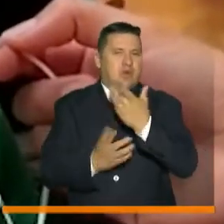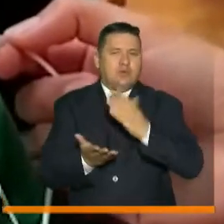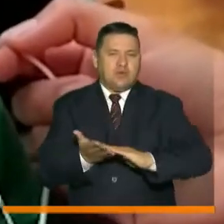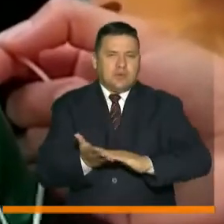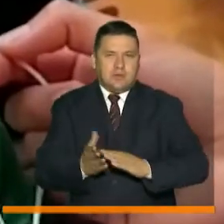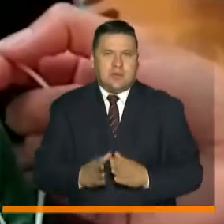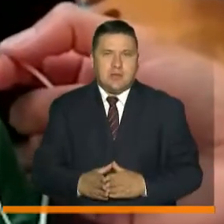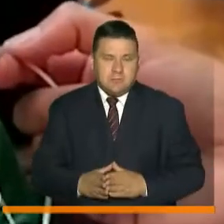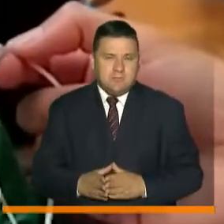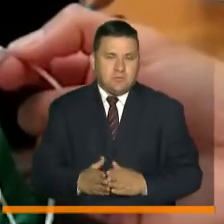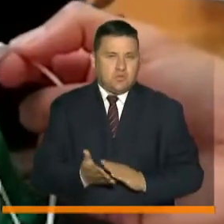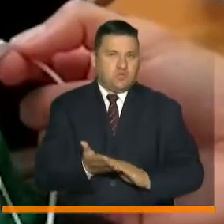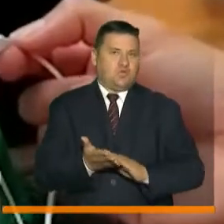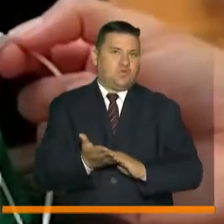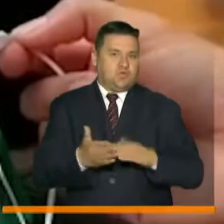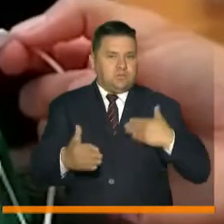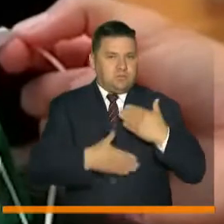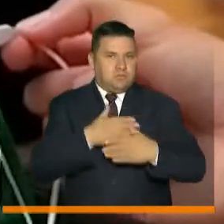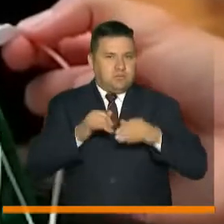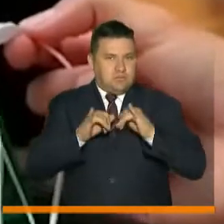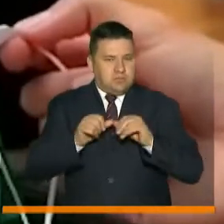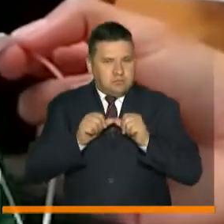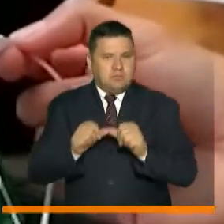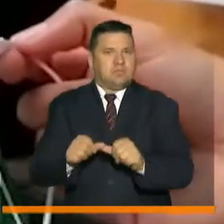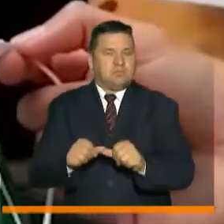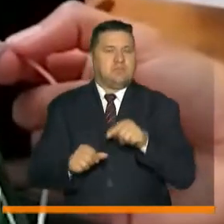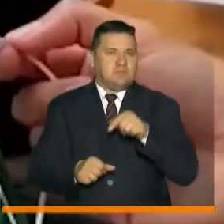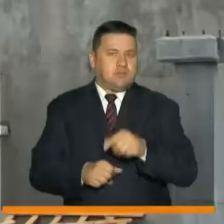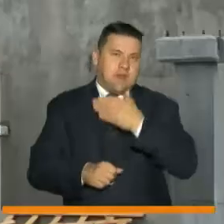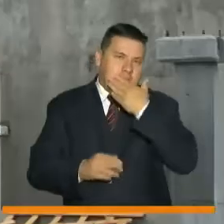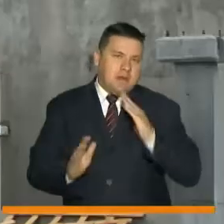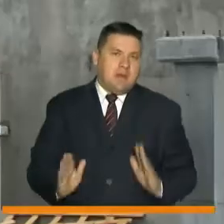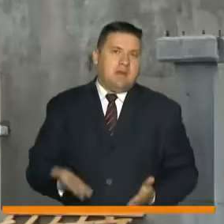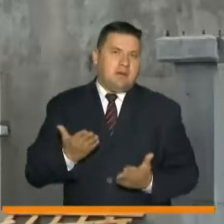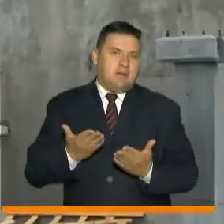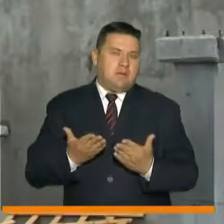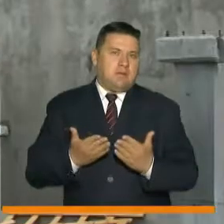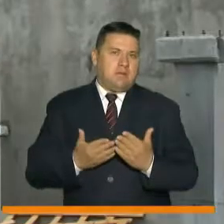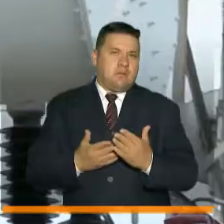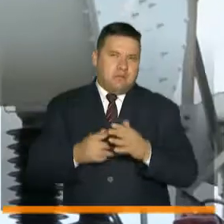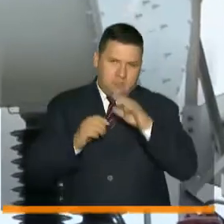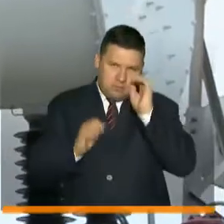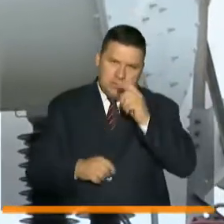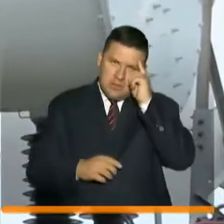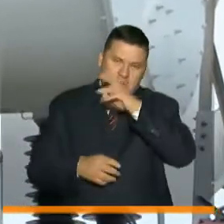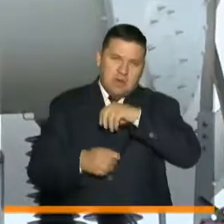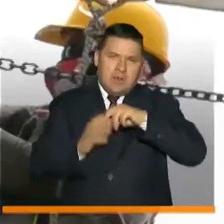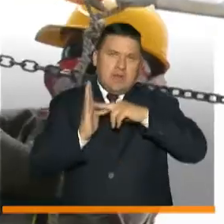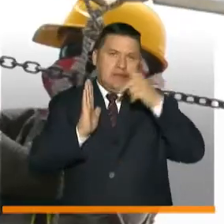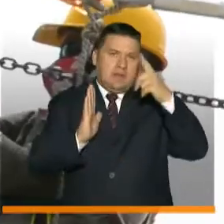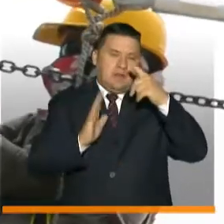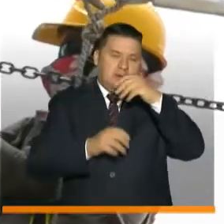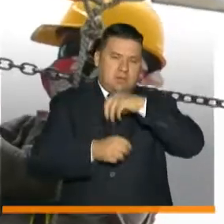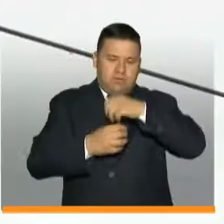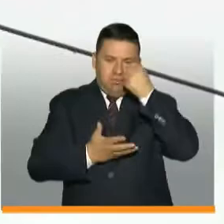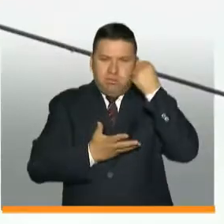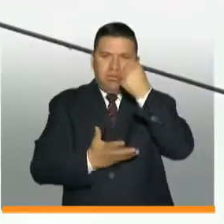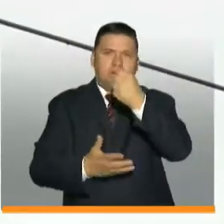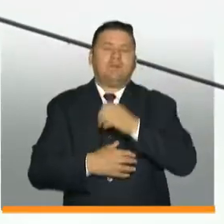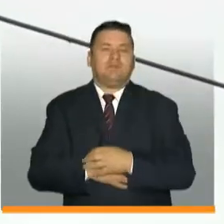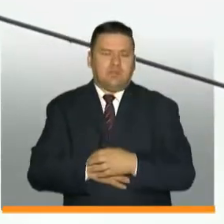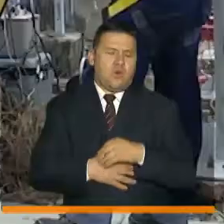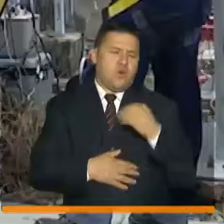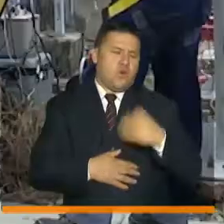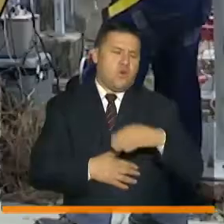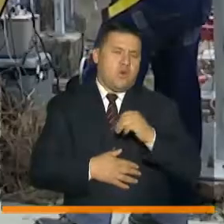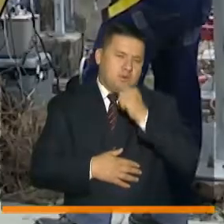solución. Esta solución que viene para quedarse, que viene con las mejores capacidades técnicas, operativas y financieras. Han